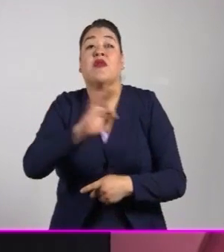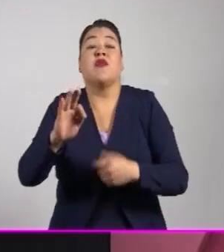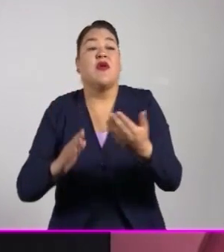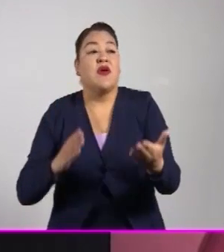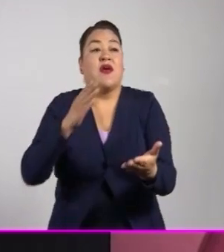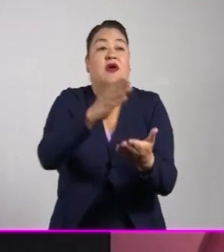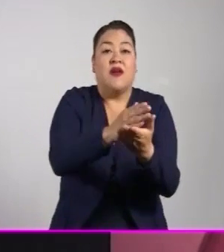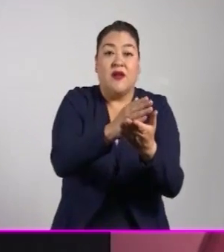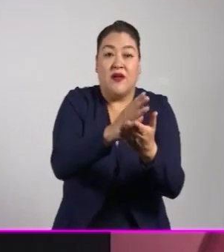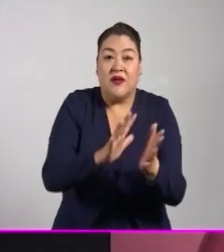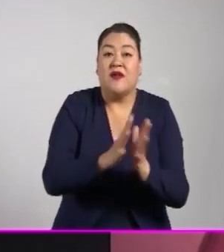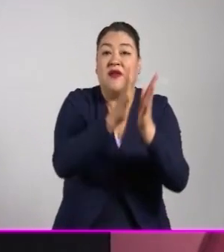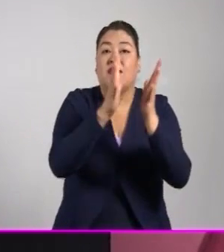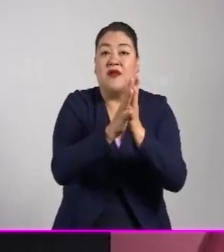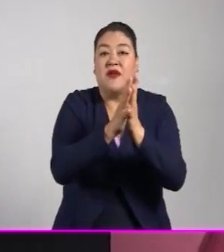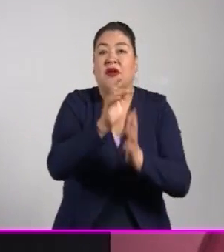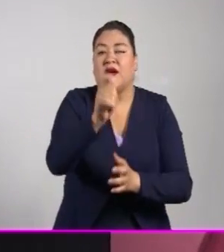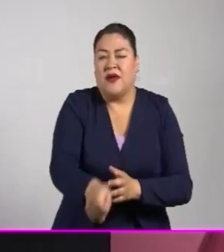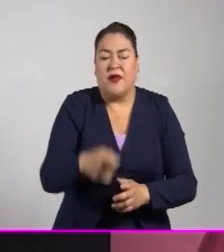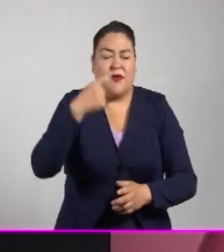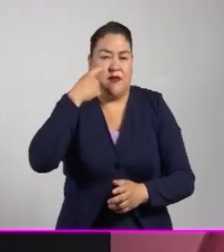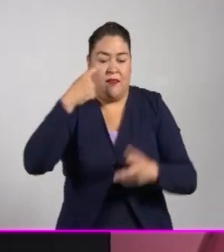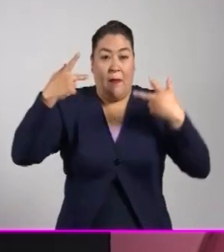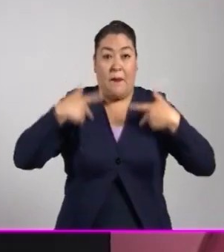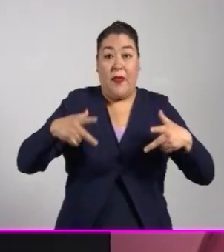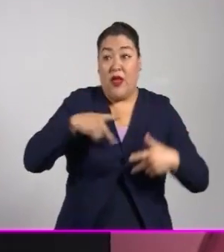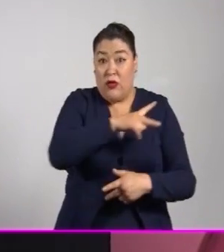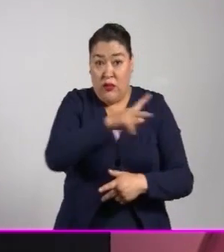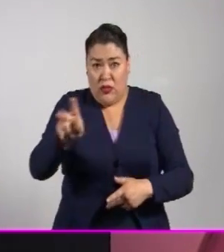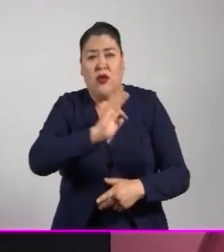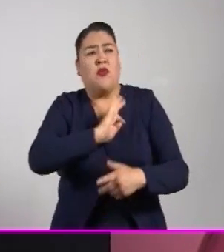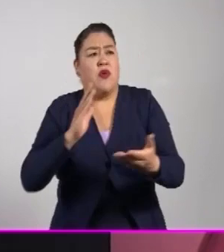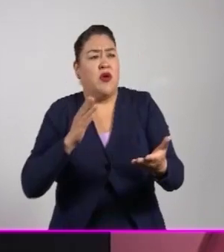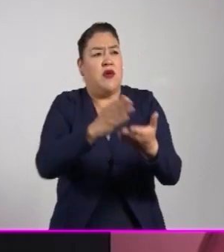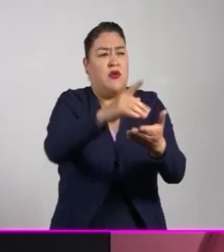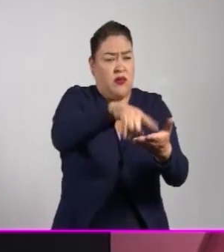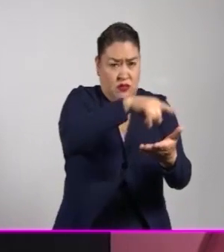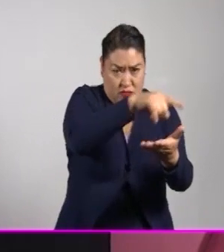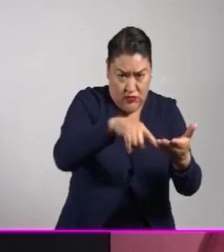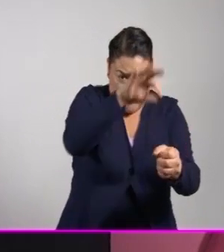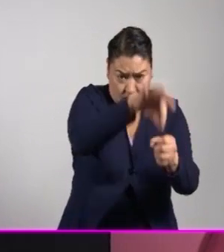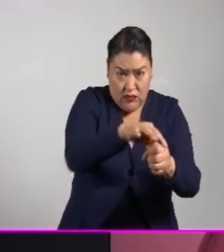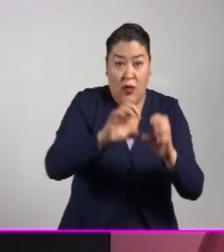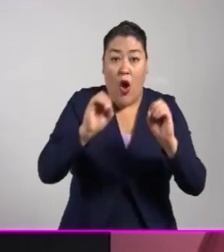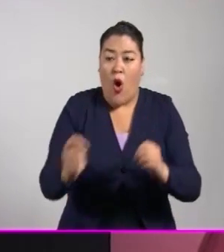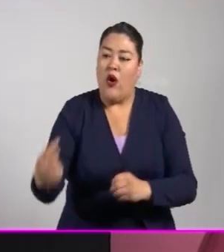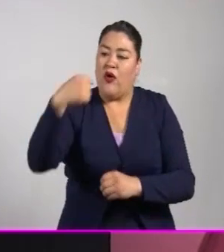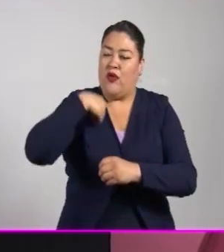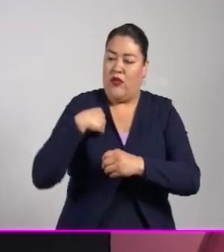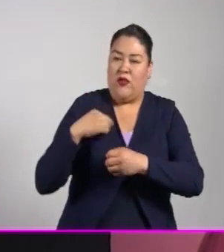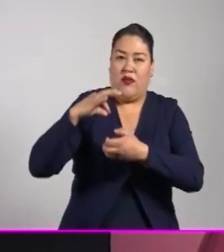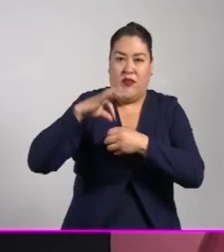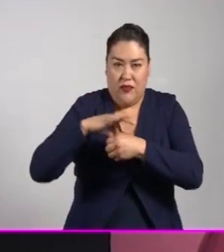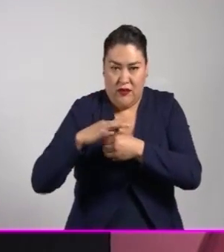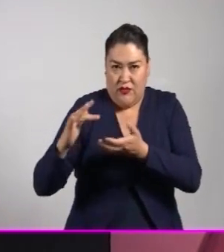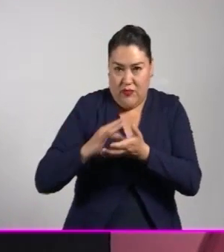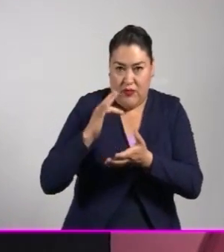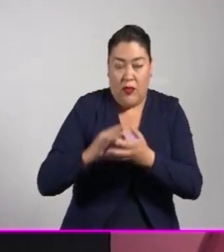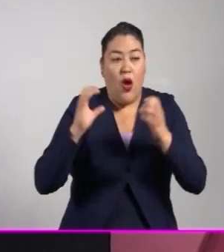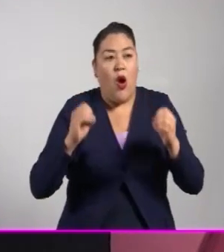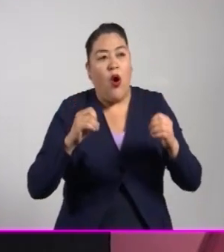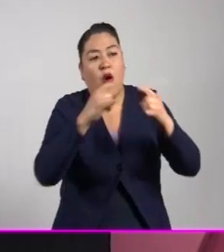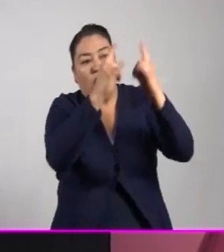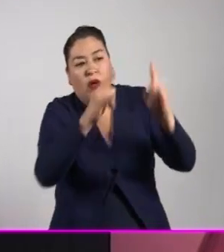participar en la contienda. Cualquier persona debe poder votar, ser votada o formar parte de las labores de monitoreo ciudadano.